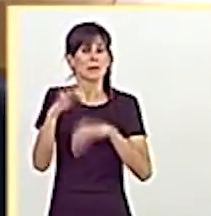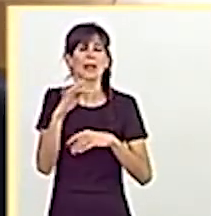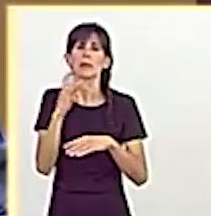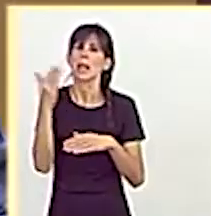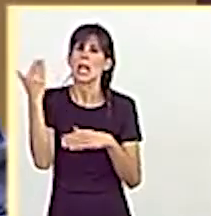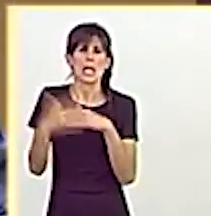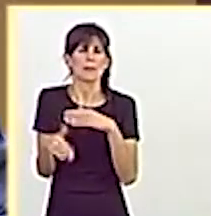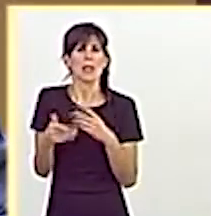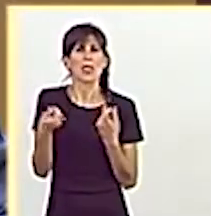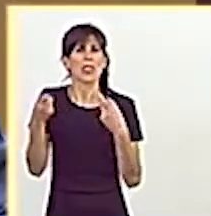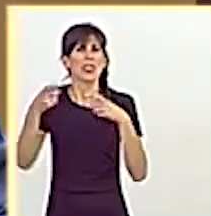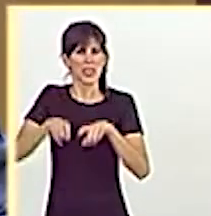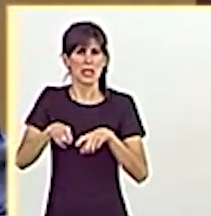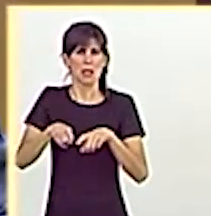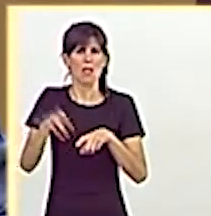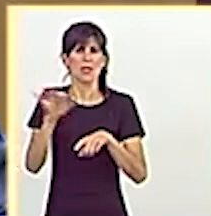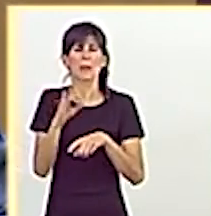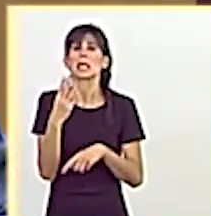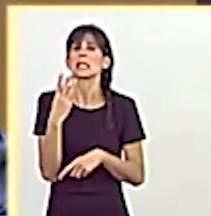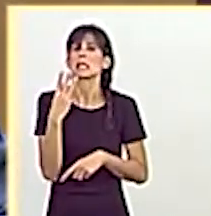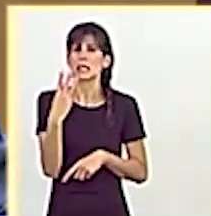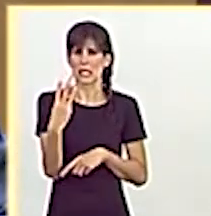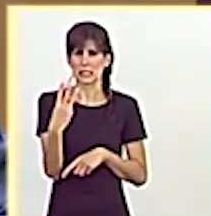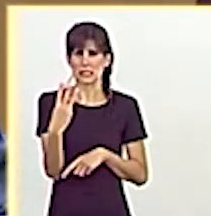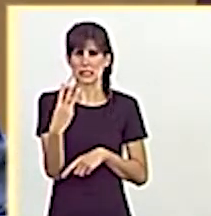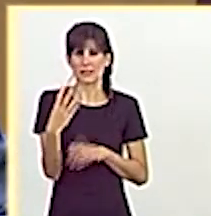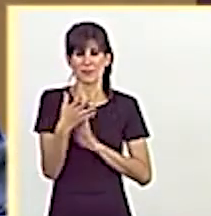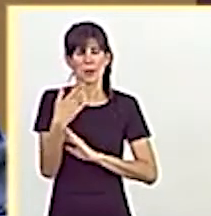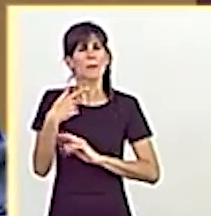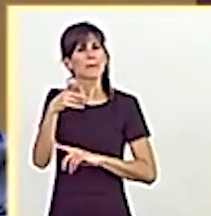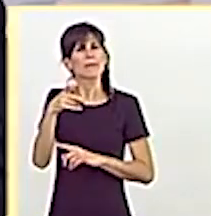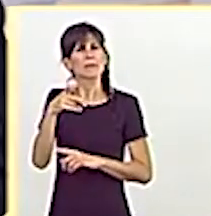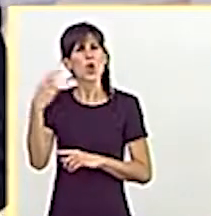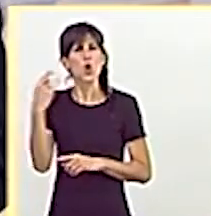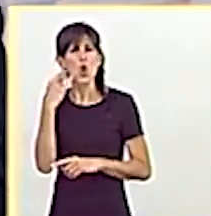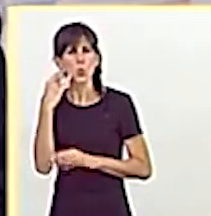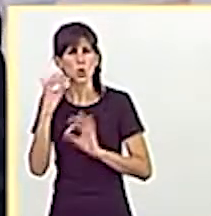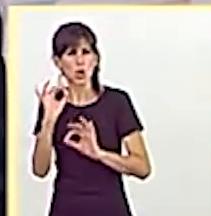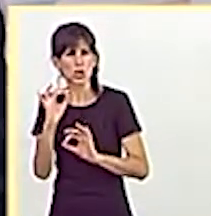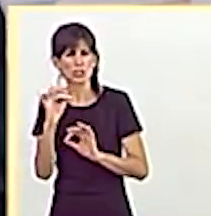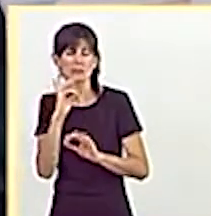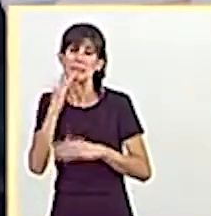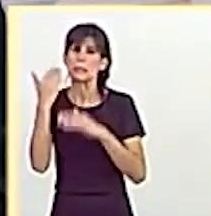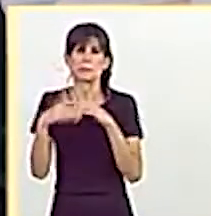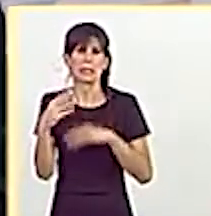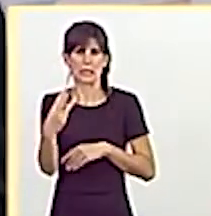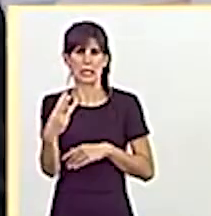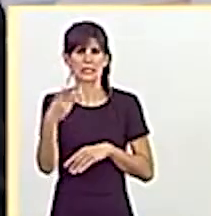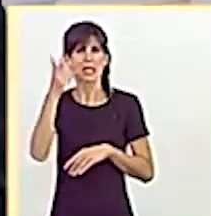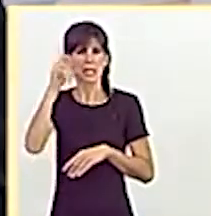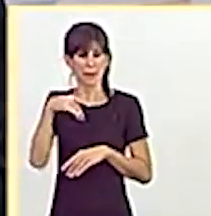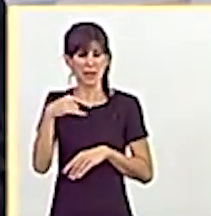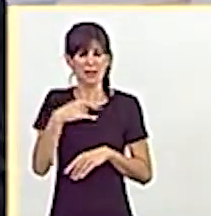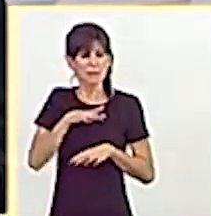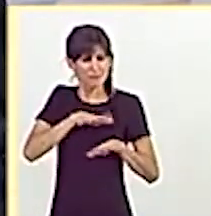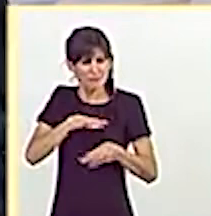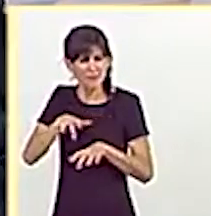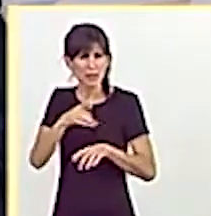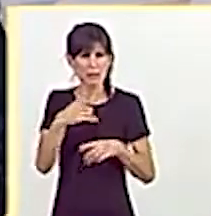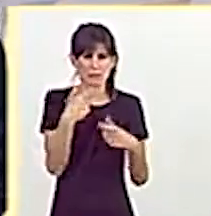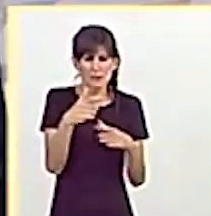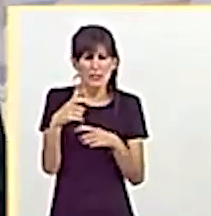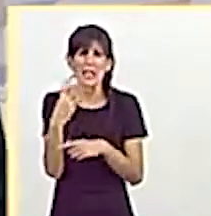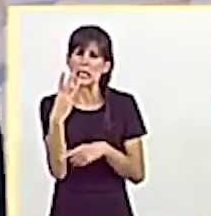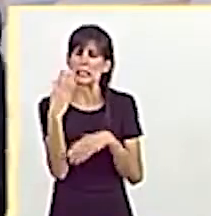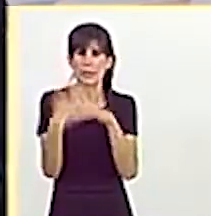citas que puedan solicitarse a tres a través de locutorios, a partir del seguimiento de dispositivos y las IP para evitar este